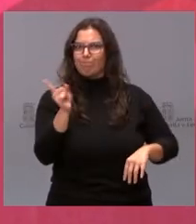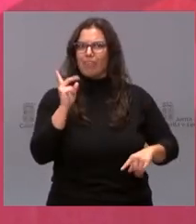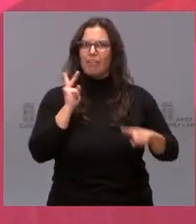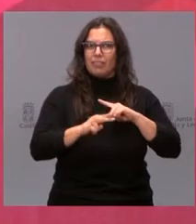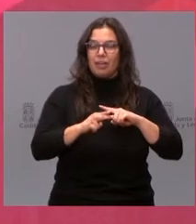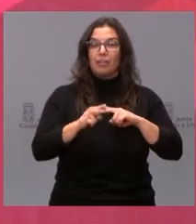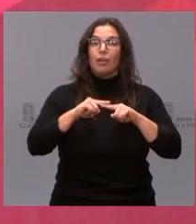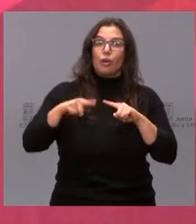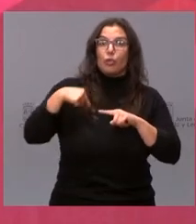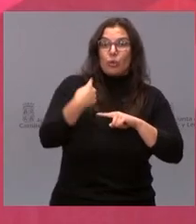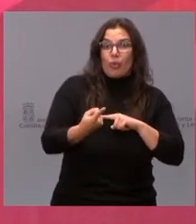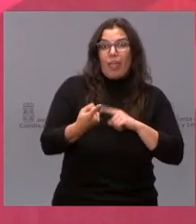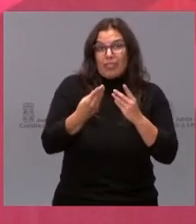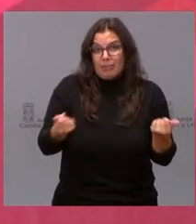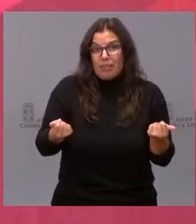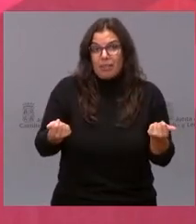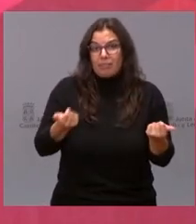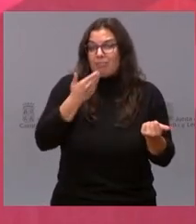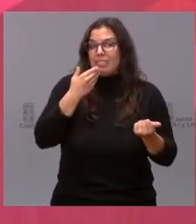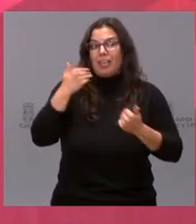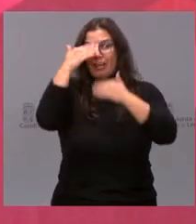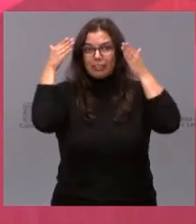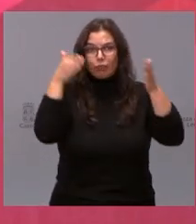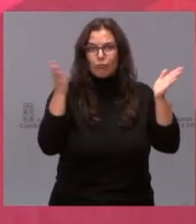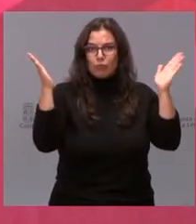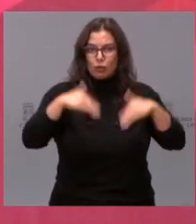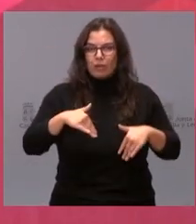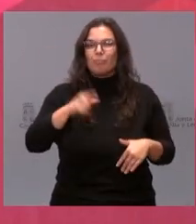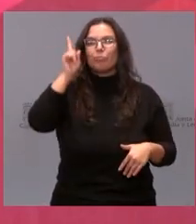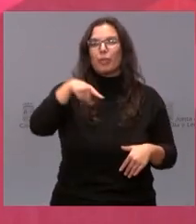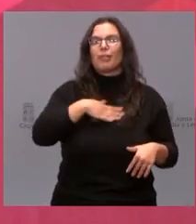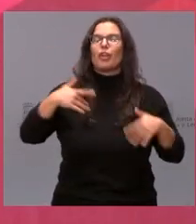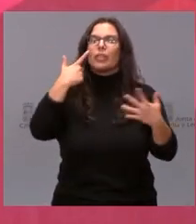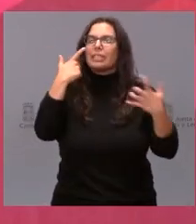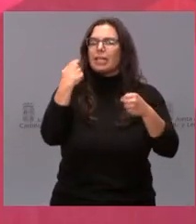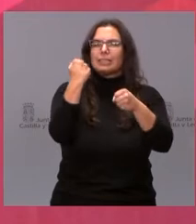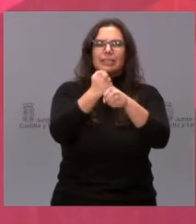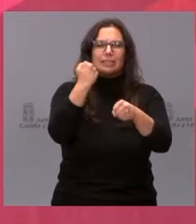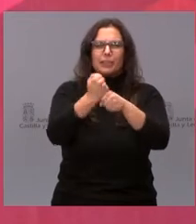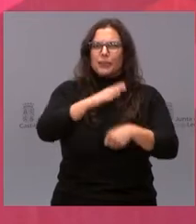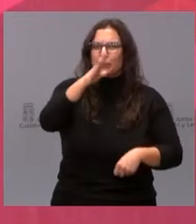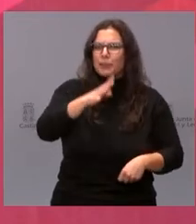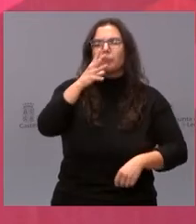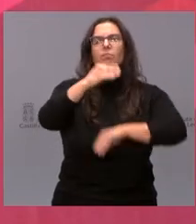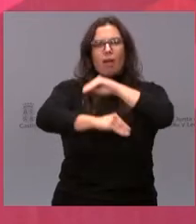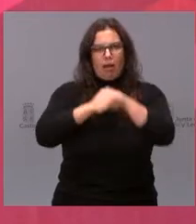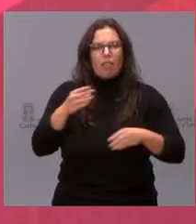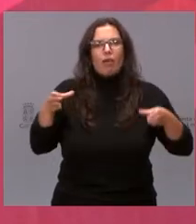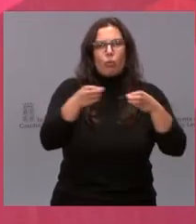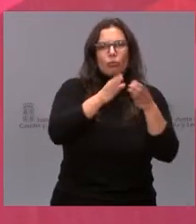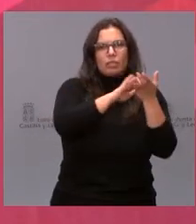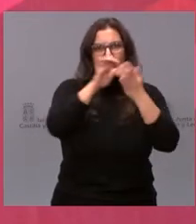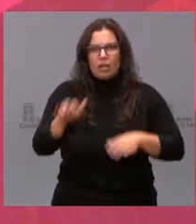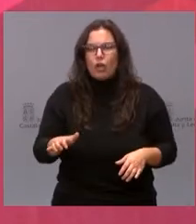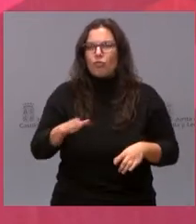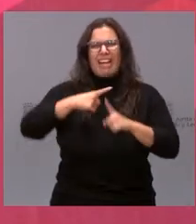consecuencia de ello, desaparecer. Eso sí, quiero destacar la labor inestimable que realiza la Junta de Castilla y León a